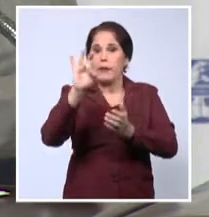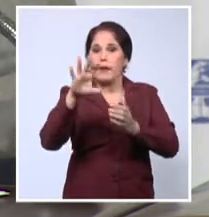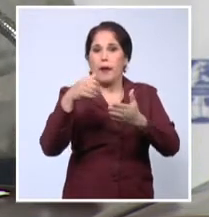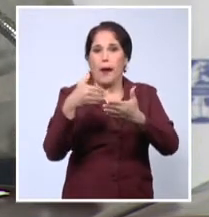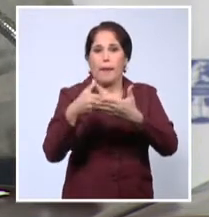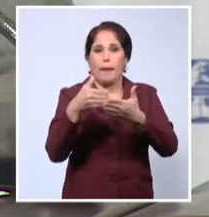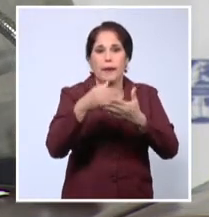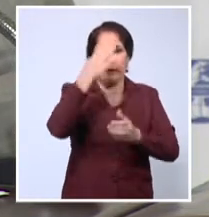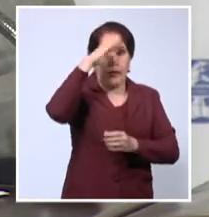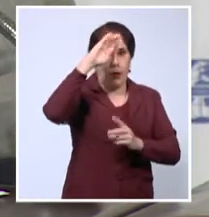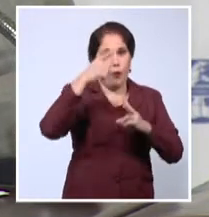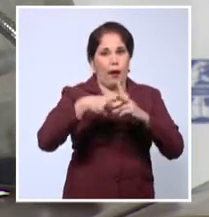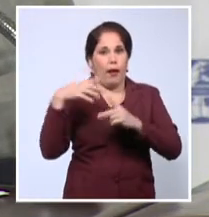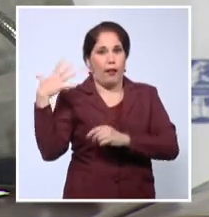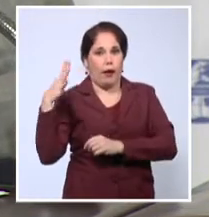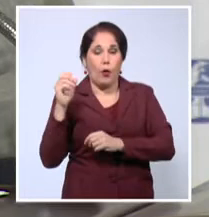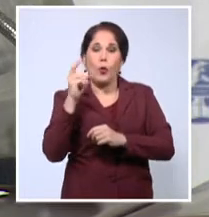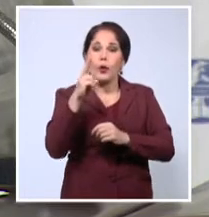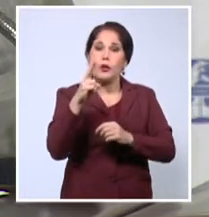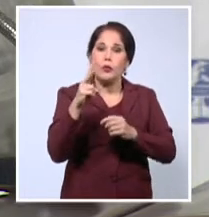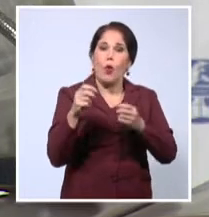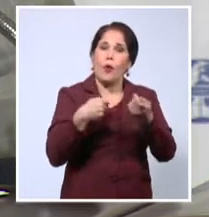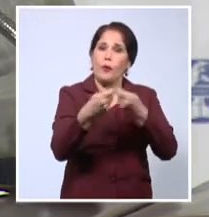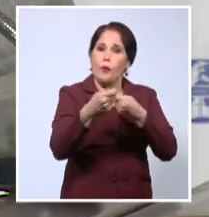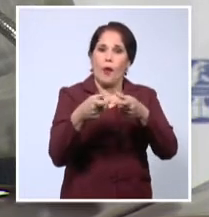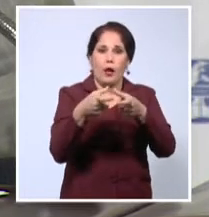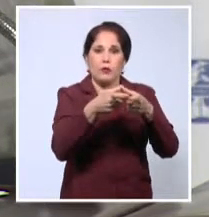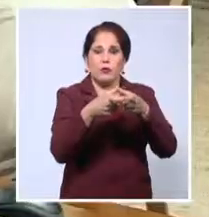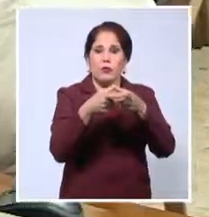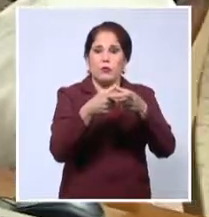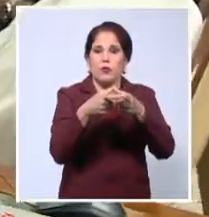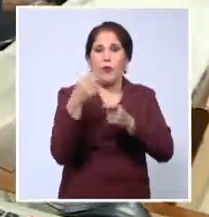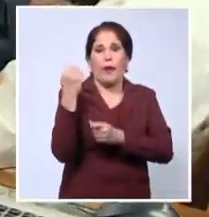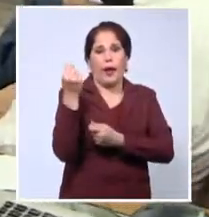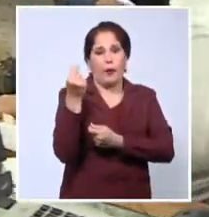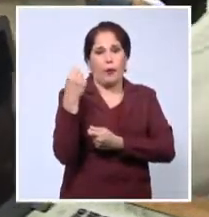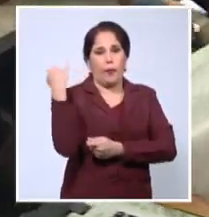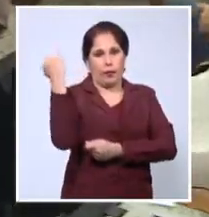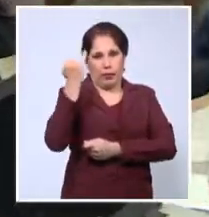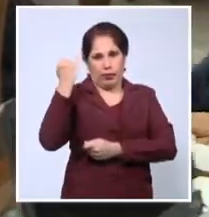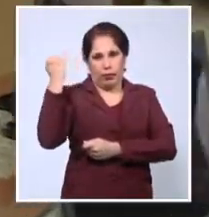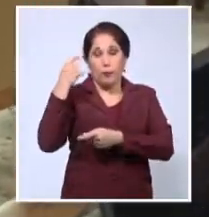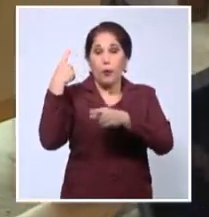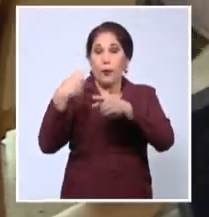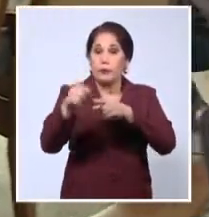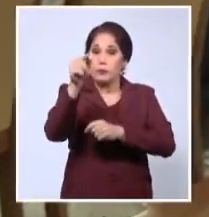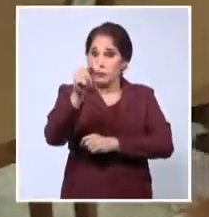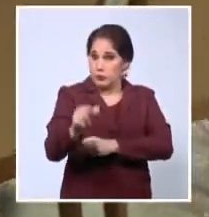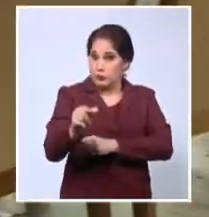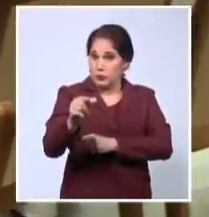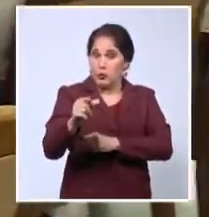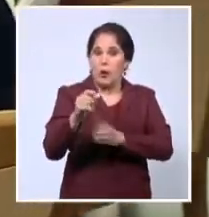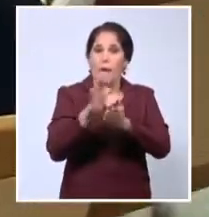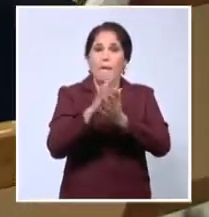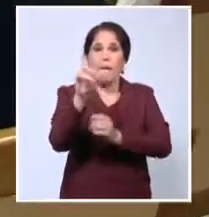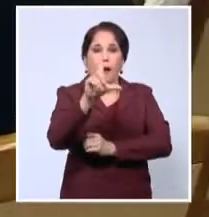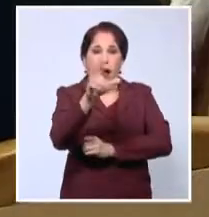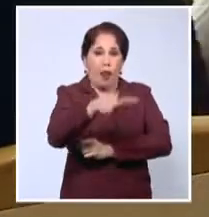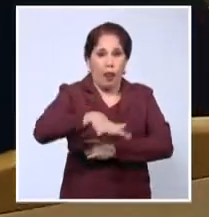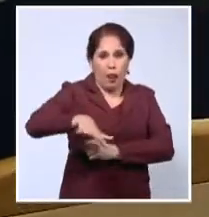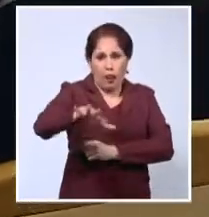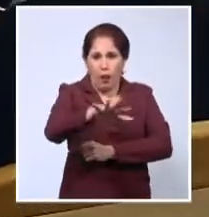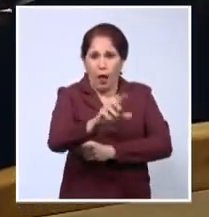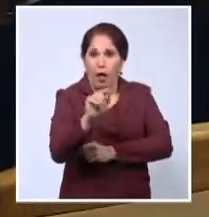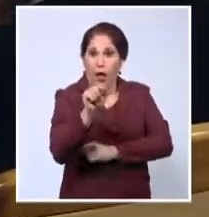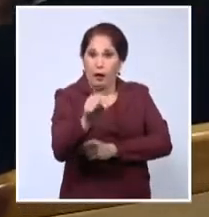mixtas y 2 negocios de asociación económica internacional. Usuarios y concesionarios de la Zona Especial de Desarrollo Mariel